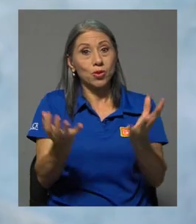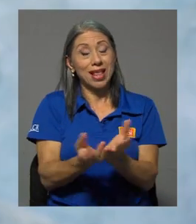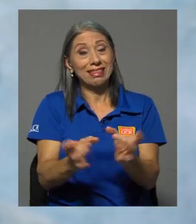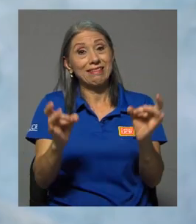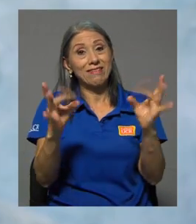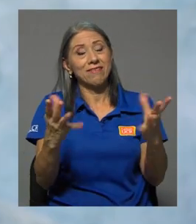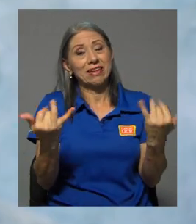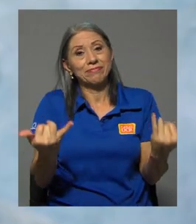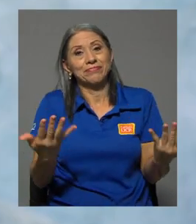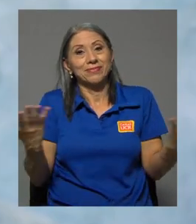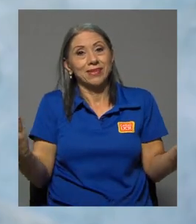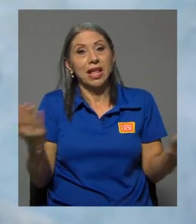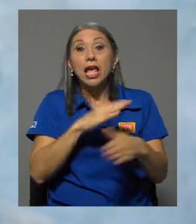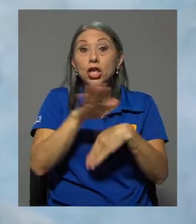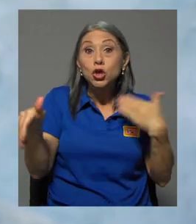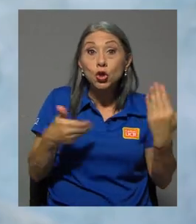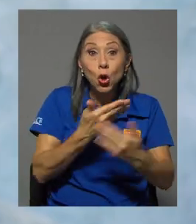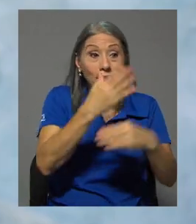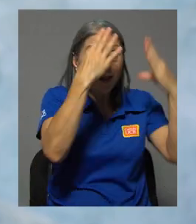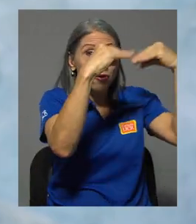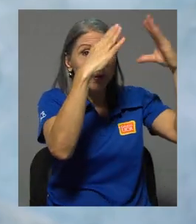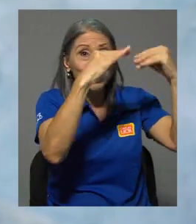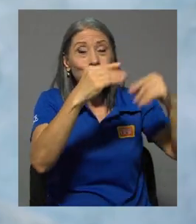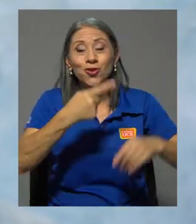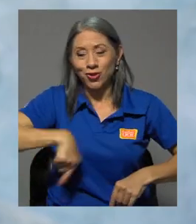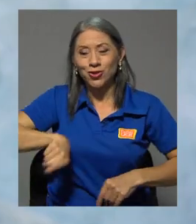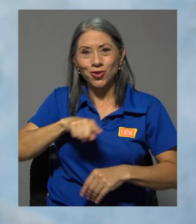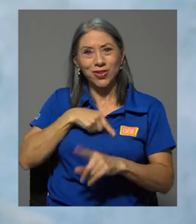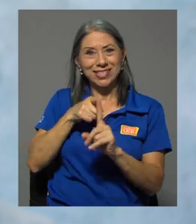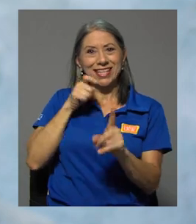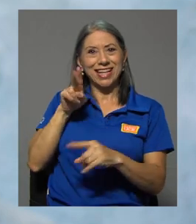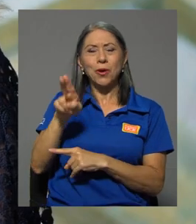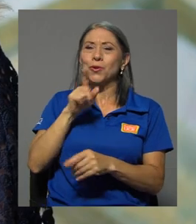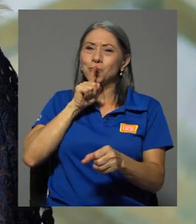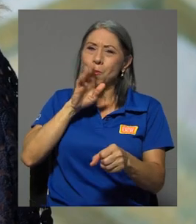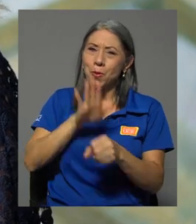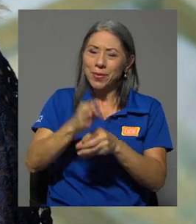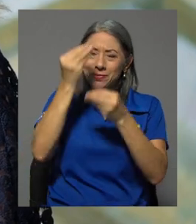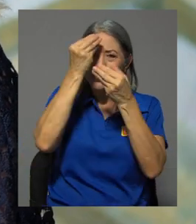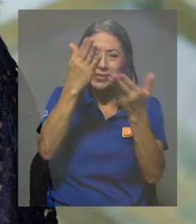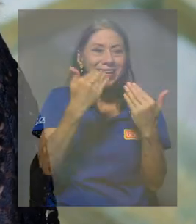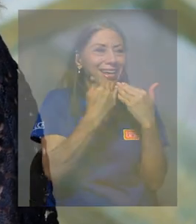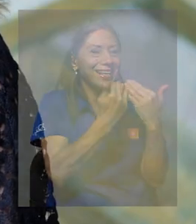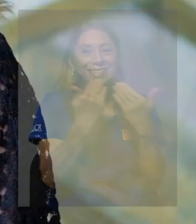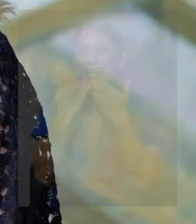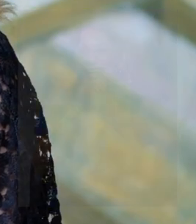cuanto esté toda esa información, aquí nos comprometemos en desde la U a darla a conocer también. Muchísimas gracias. gracias, gracias a ustedes.